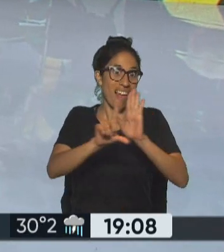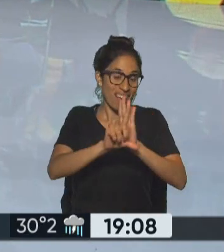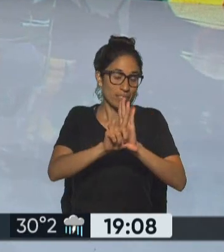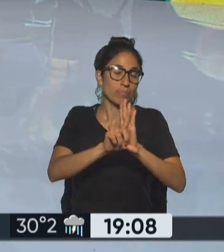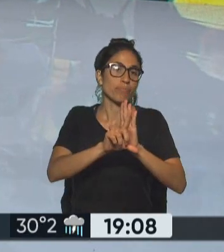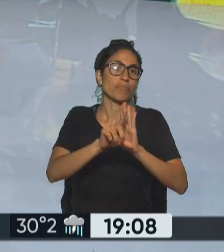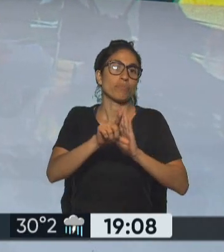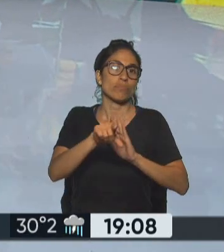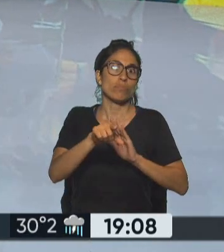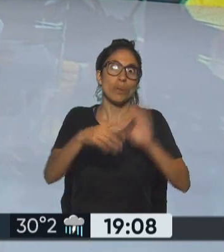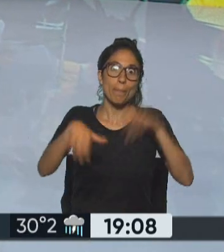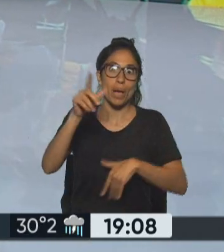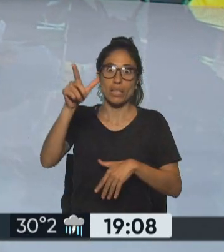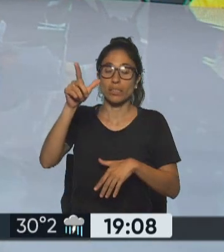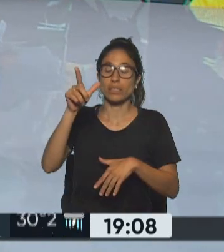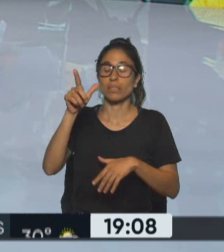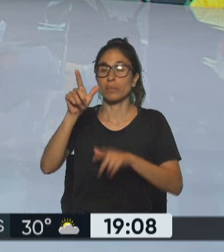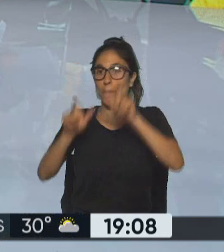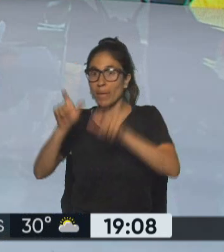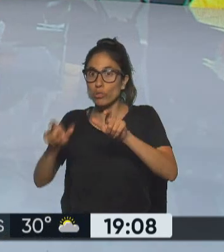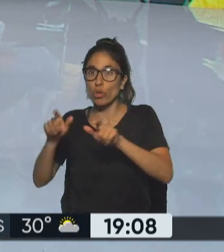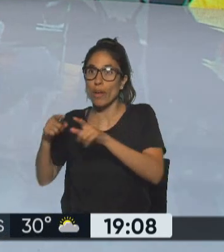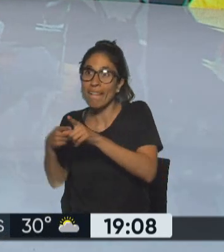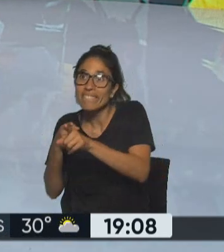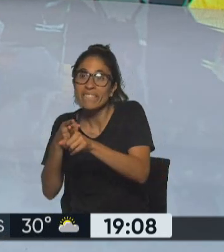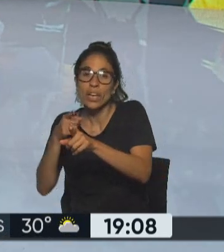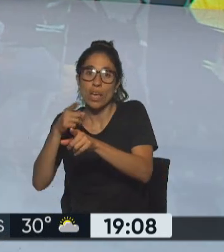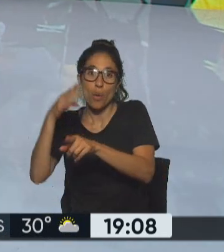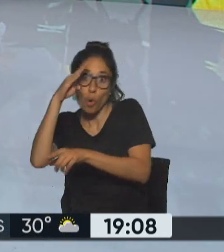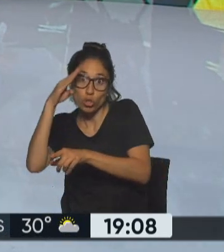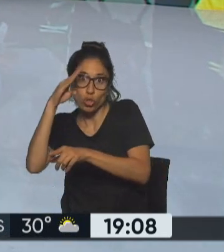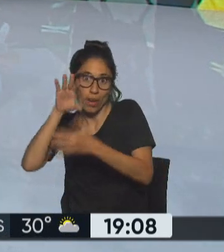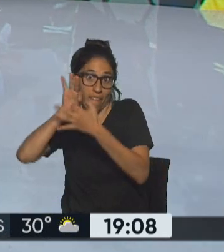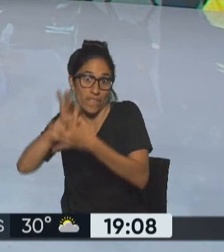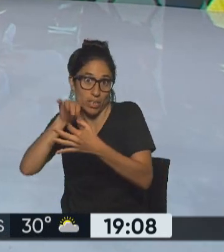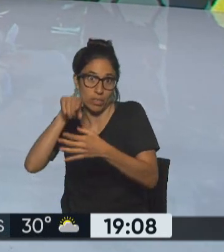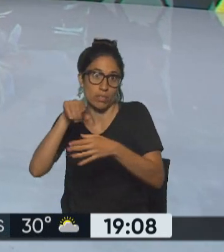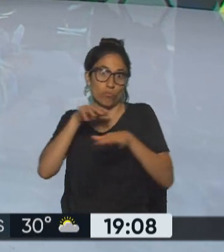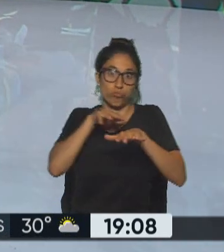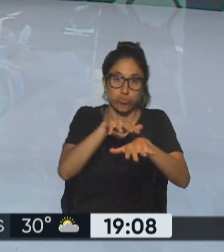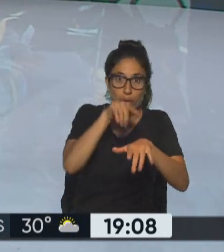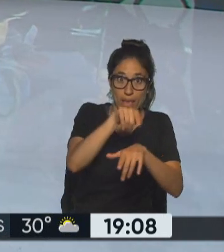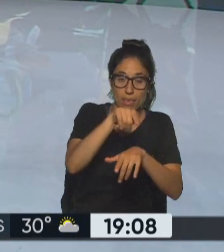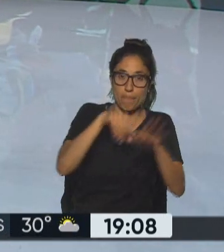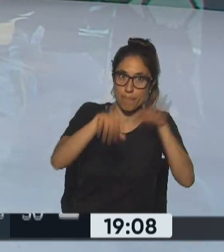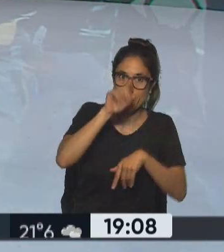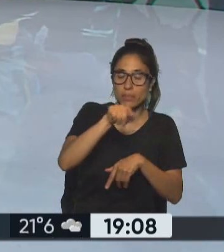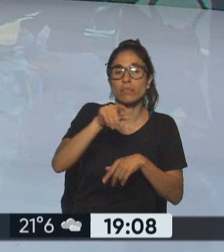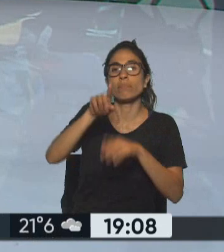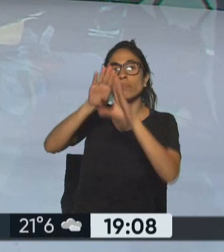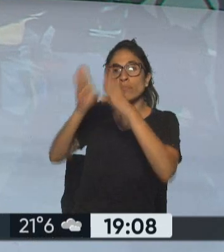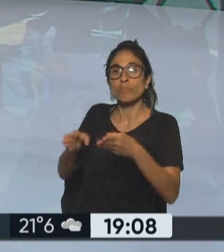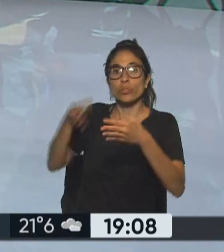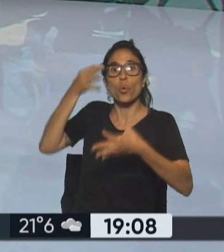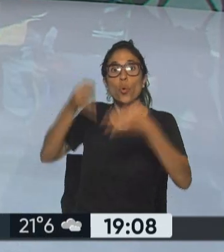invasión por parte de los seguidores de Bolsonaro y la mayor cantidad de destrozos y también en la sede del Tribunal Superior de Justicia símil,